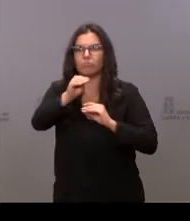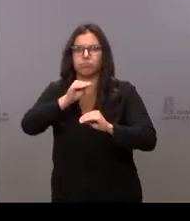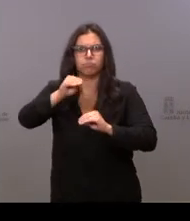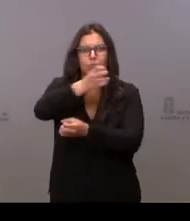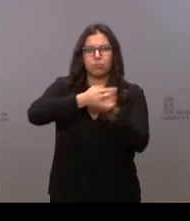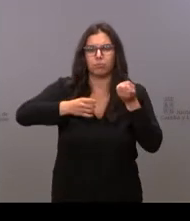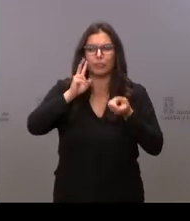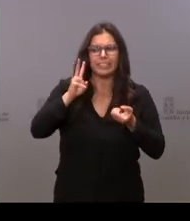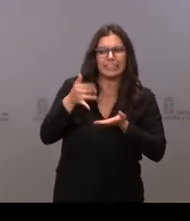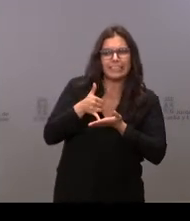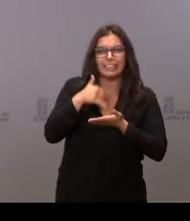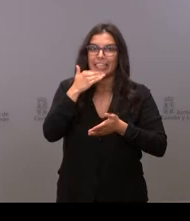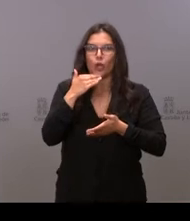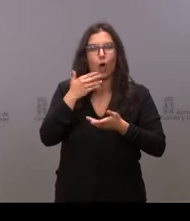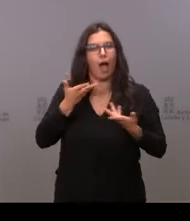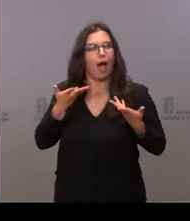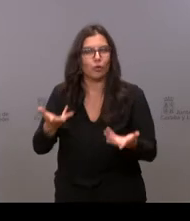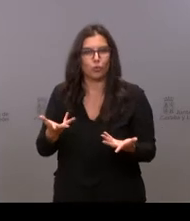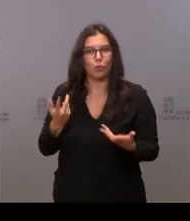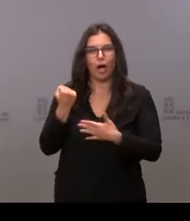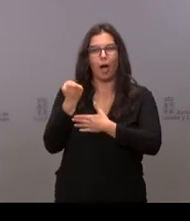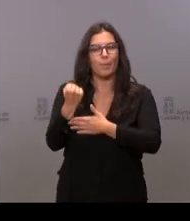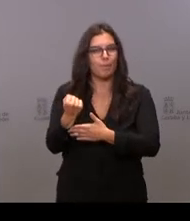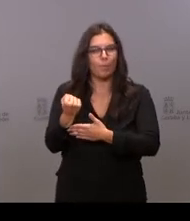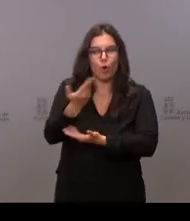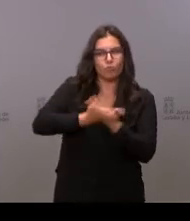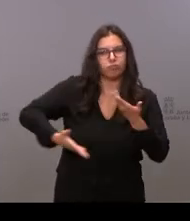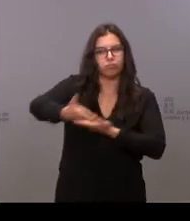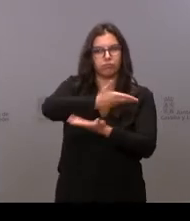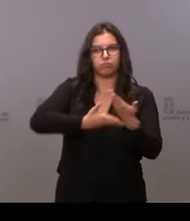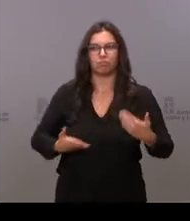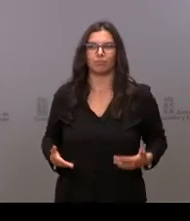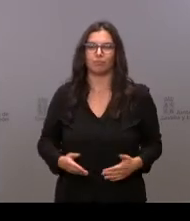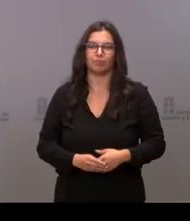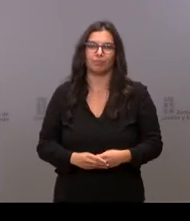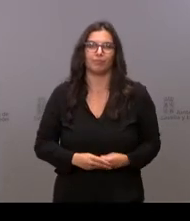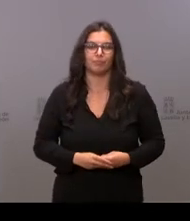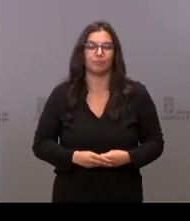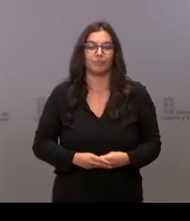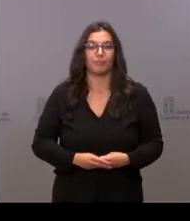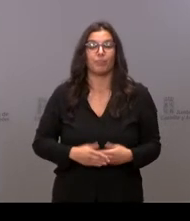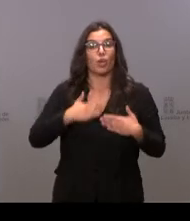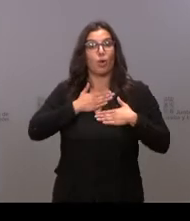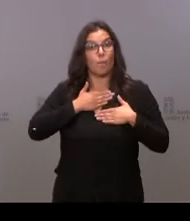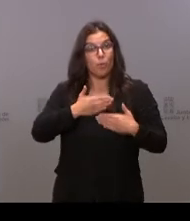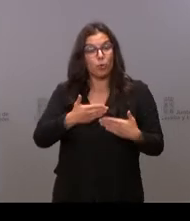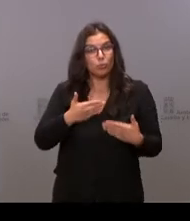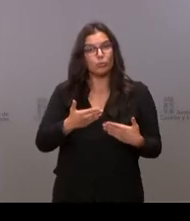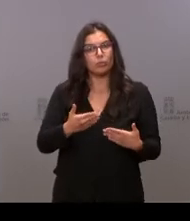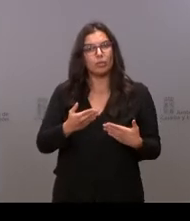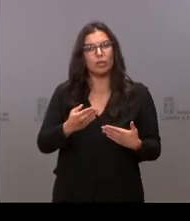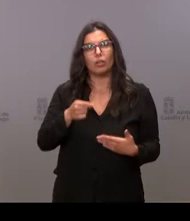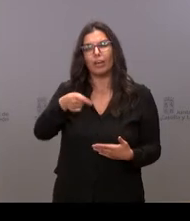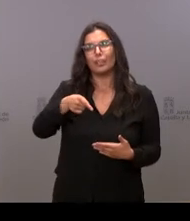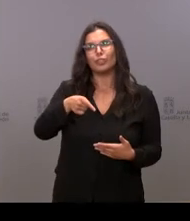vemos débiles, allí estamos ayudándonos los unos a los otros. El voluntariado es una forma